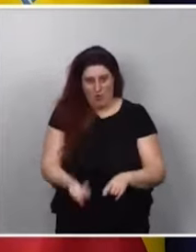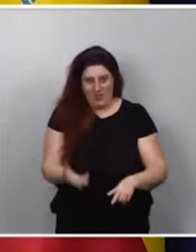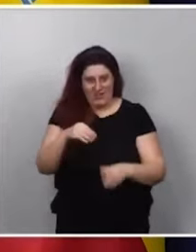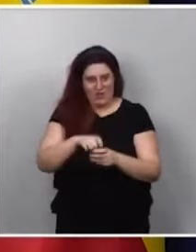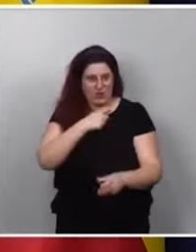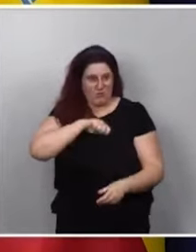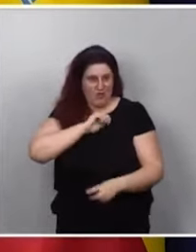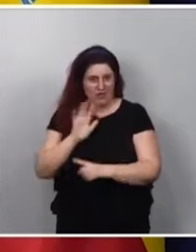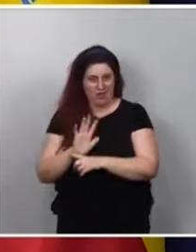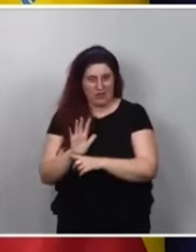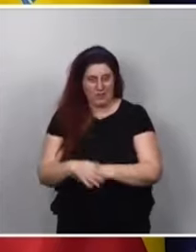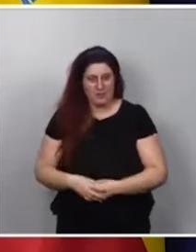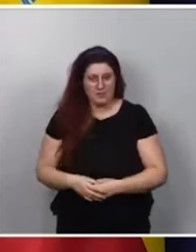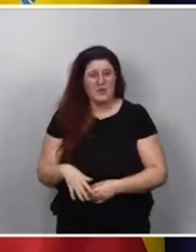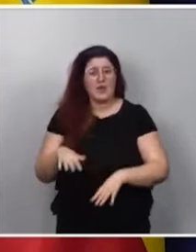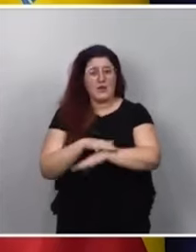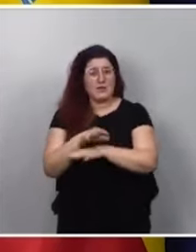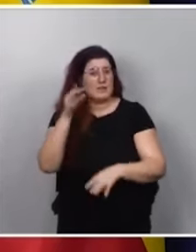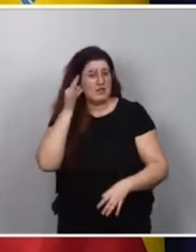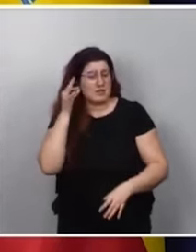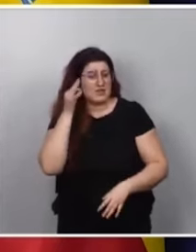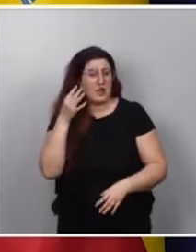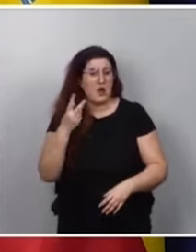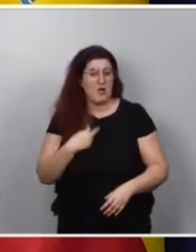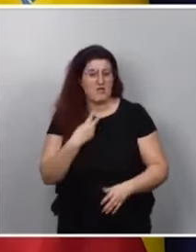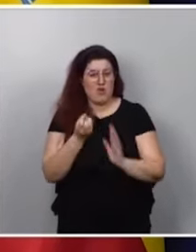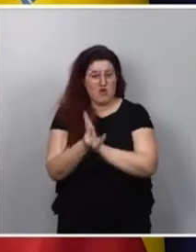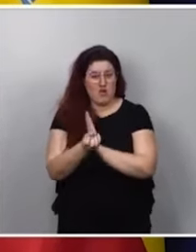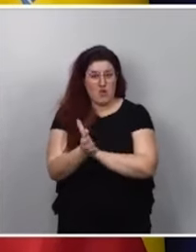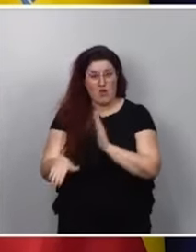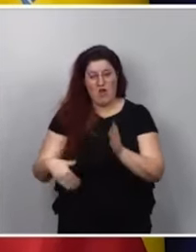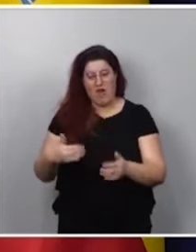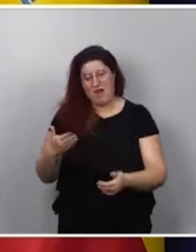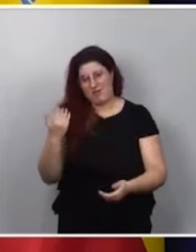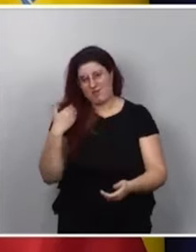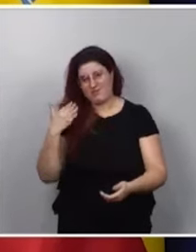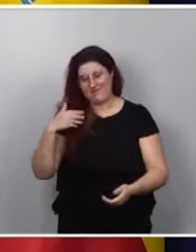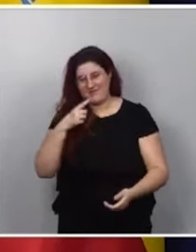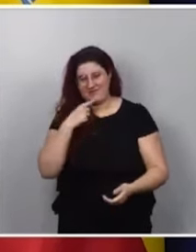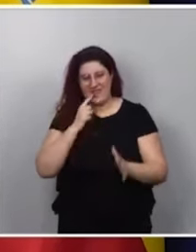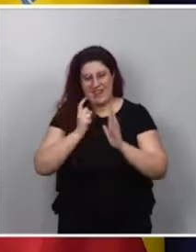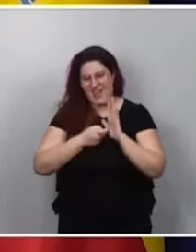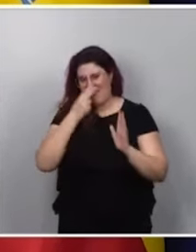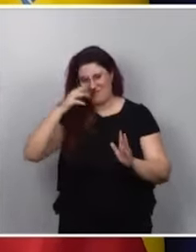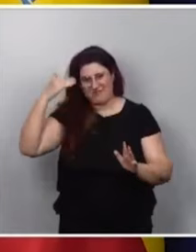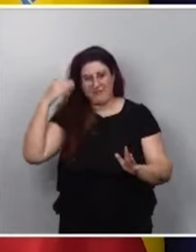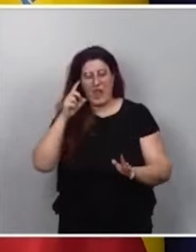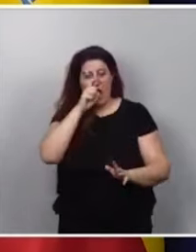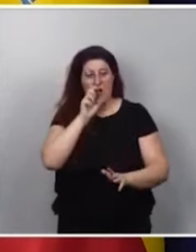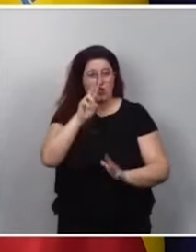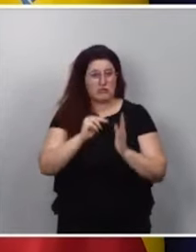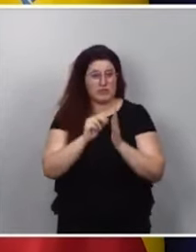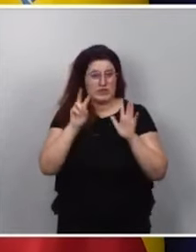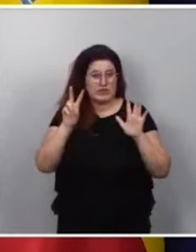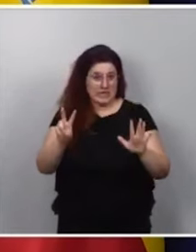Como ha señalado la ministra portavoz, nuestro marco legislativo en esta materia es antiguo, es del año 2007, y este es un sector que en los últimos